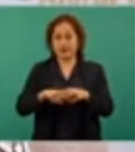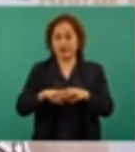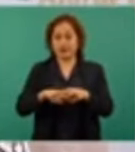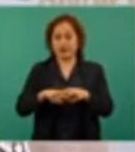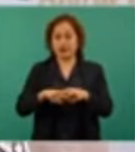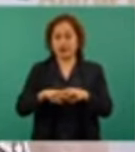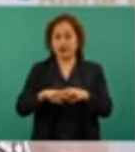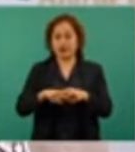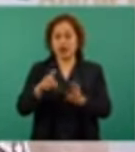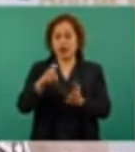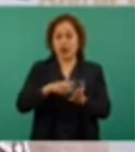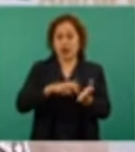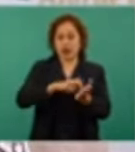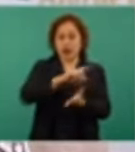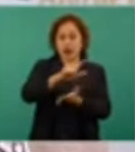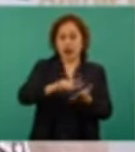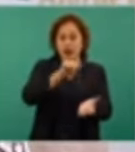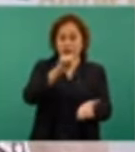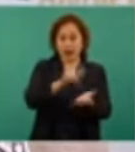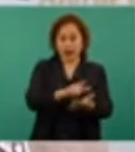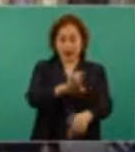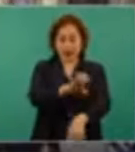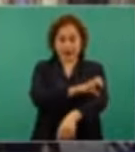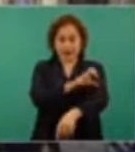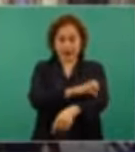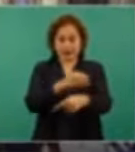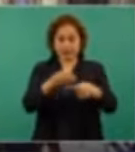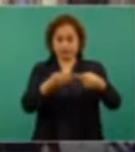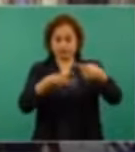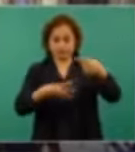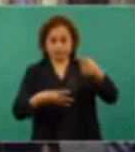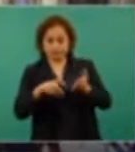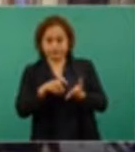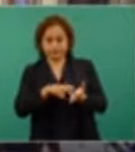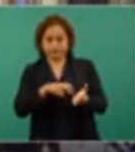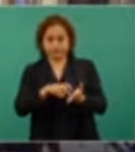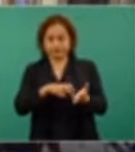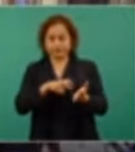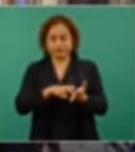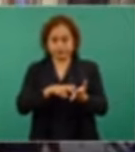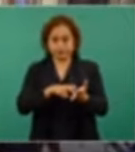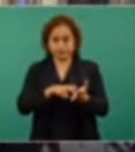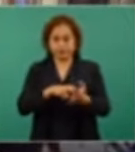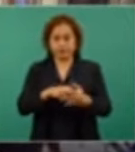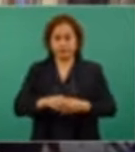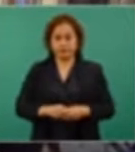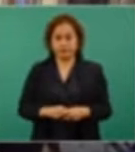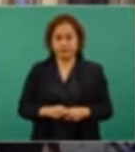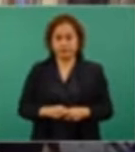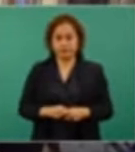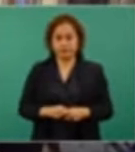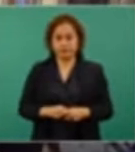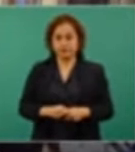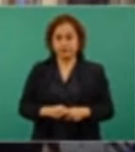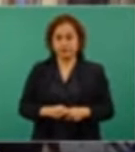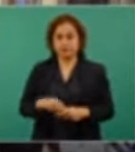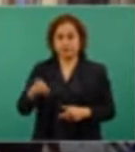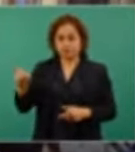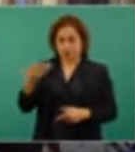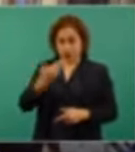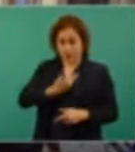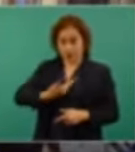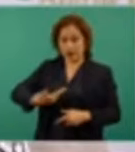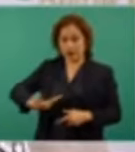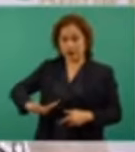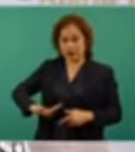a la reforma energética, una reforma a la ley relativa que inició el presidente de la República